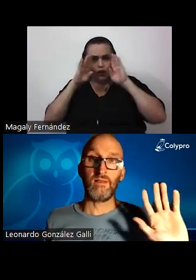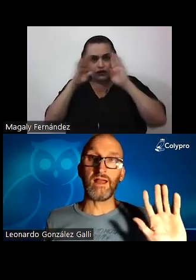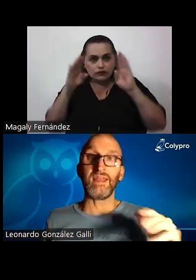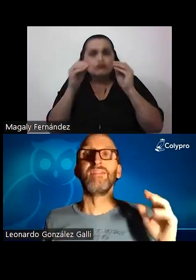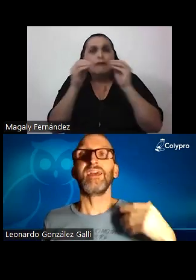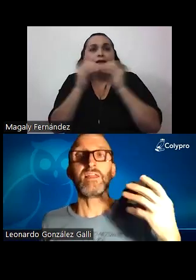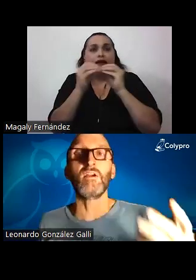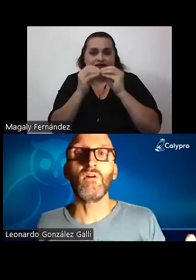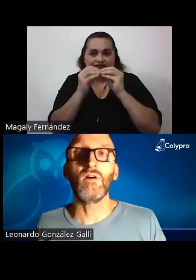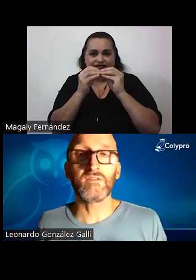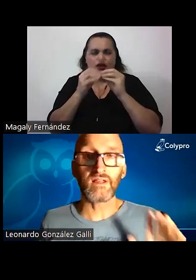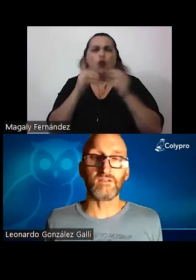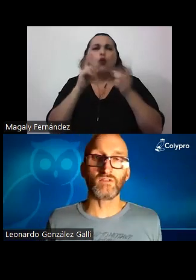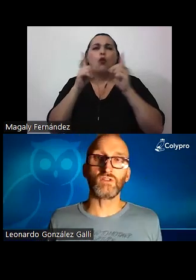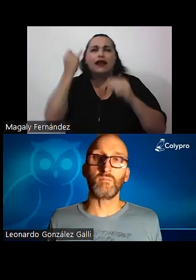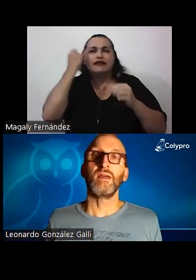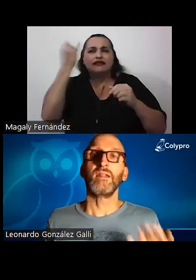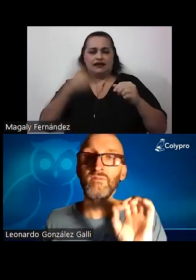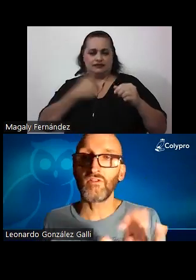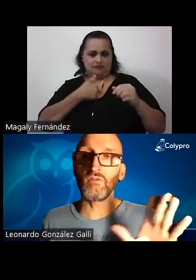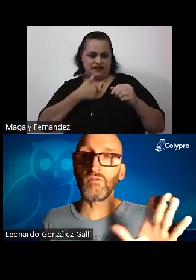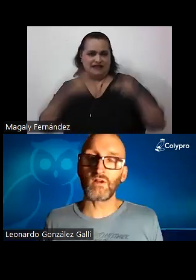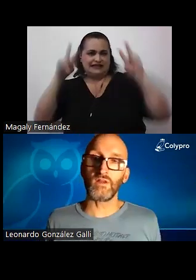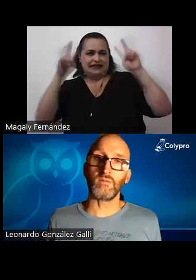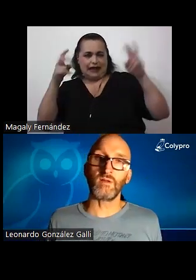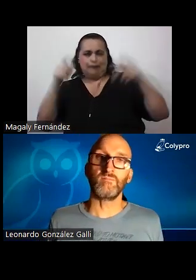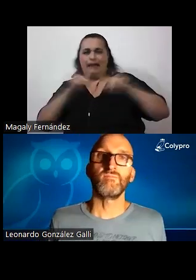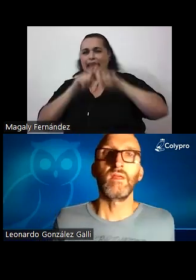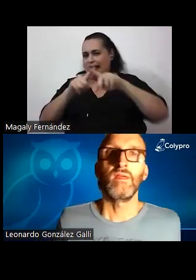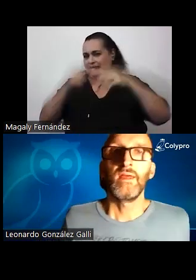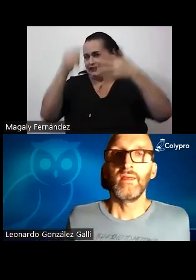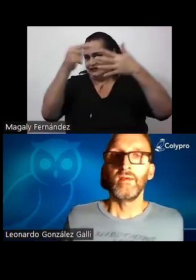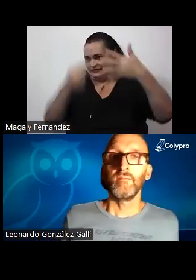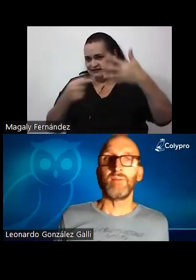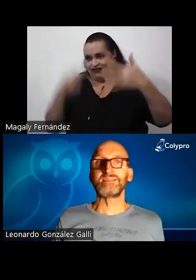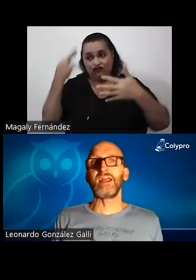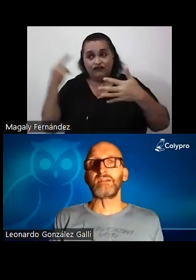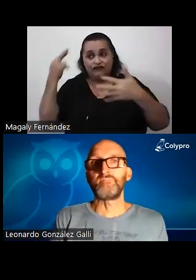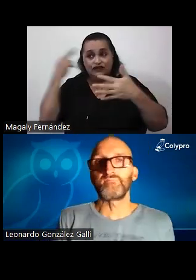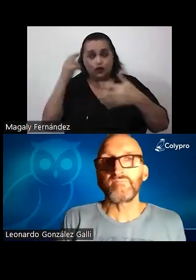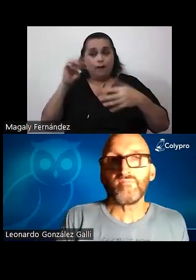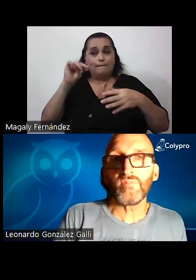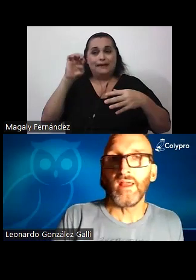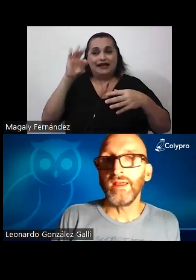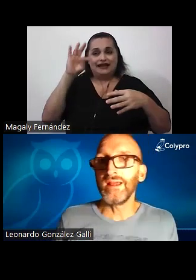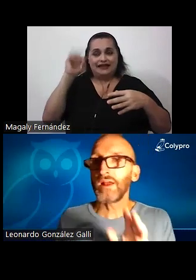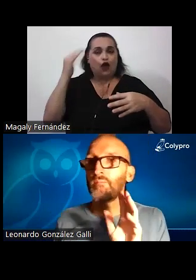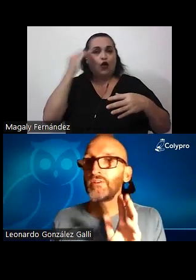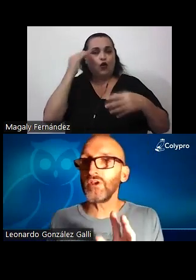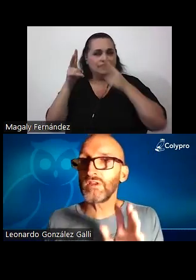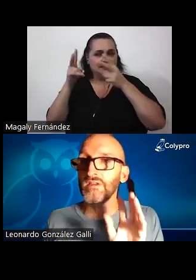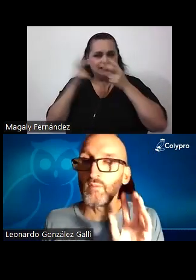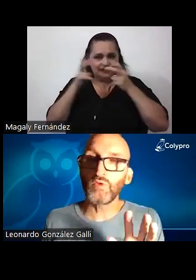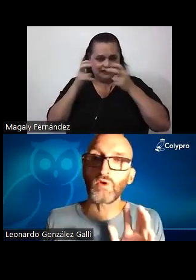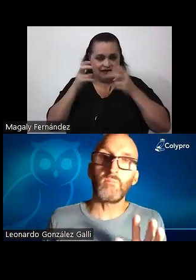a qué ideas tengo acerca de cierto tema reflexión metacognitiva para cerrar la